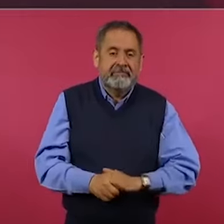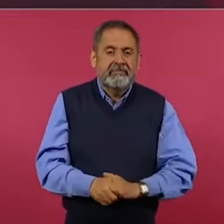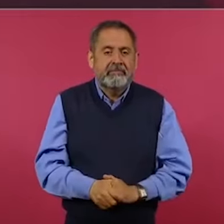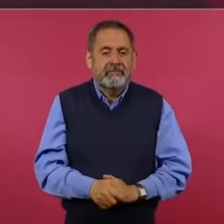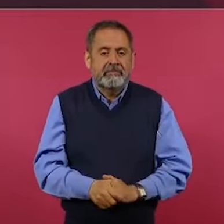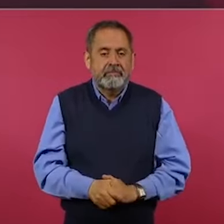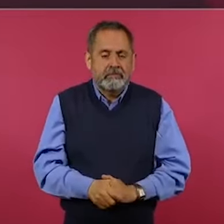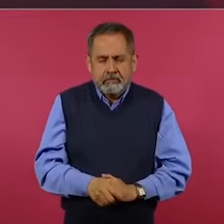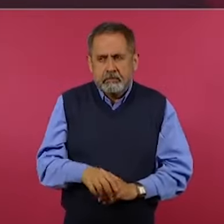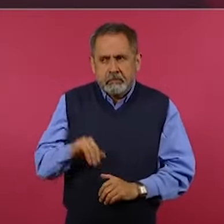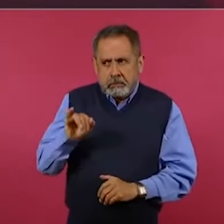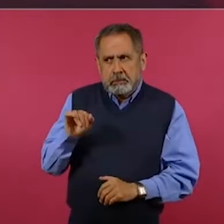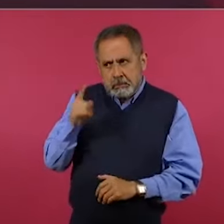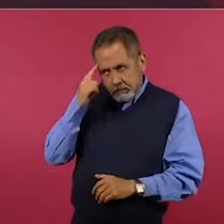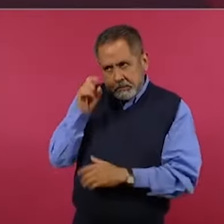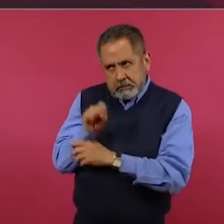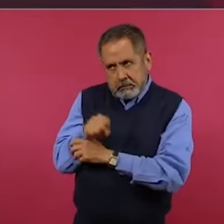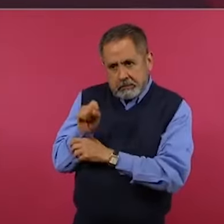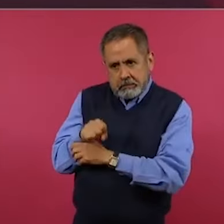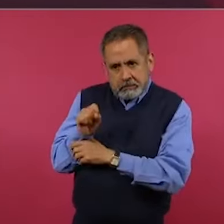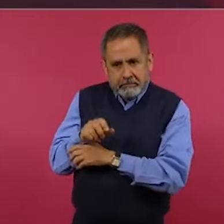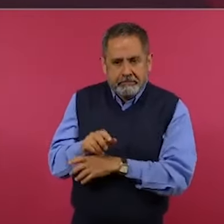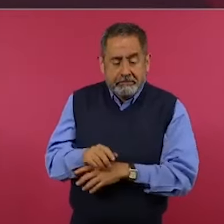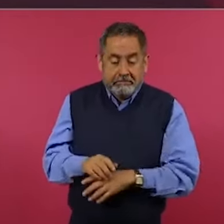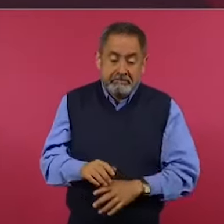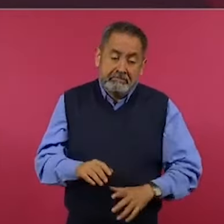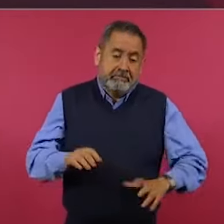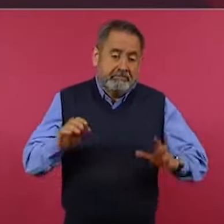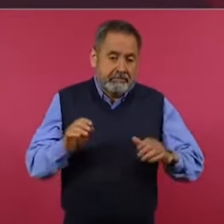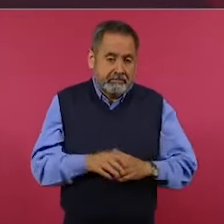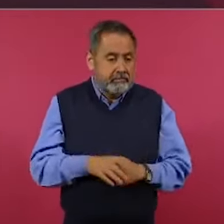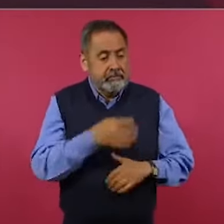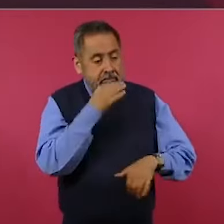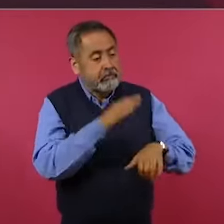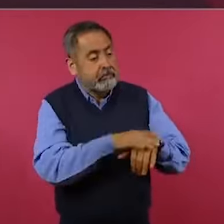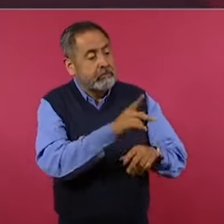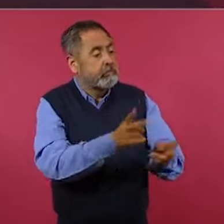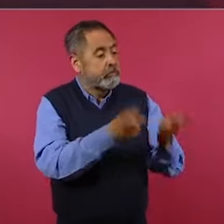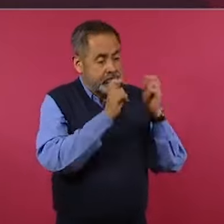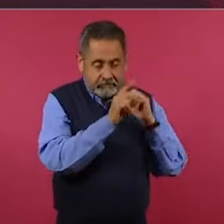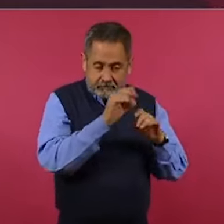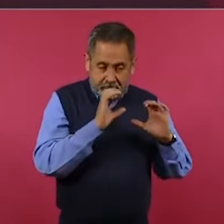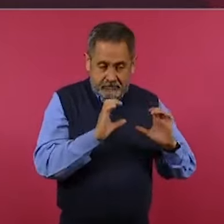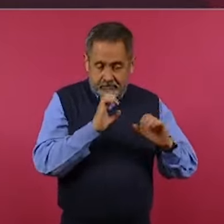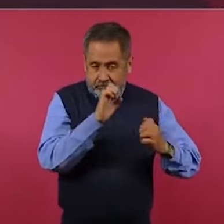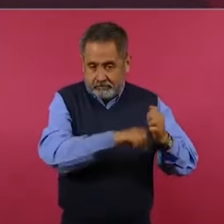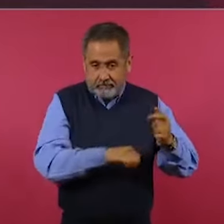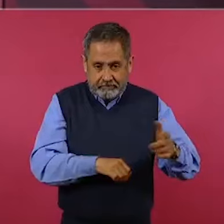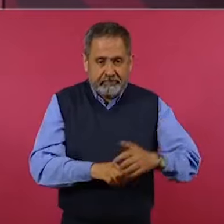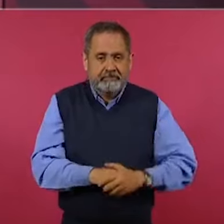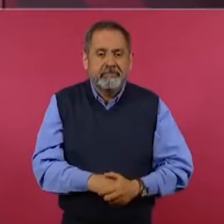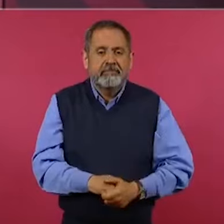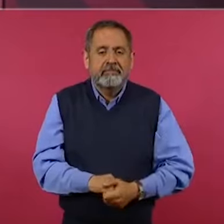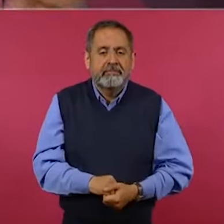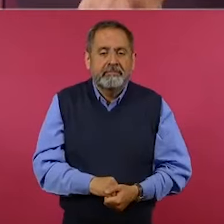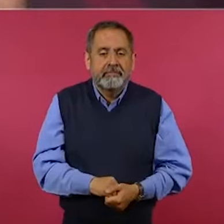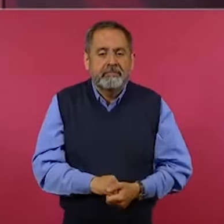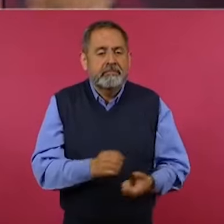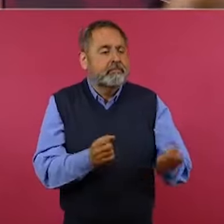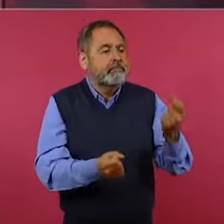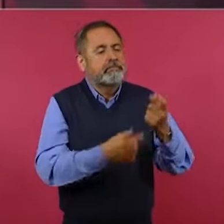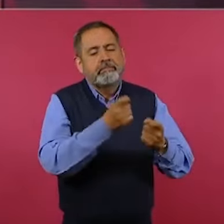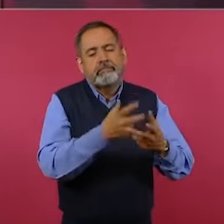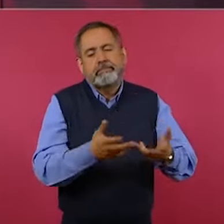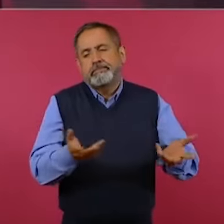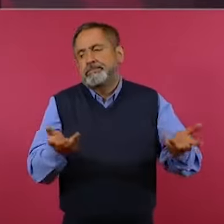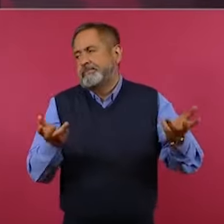No, no, no, no, no, no les vayan a robar, pero algunos son